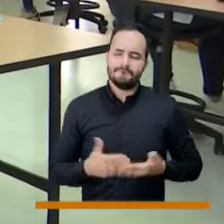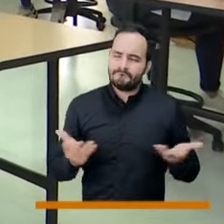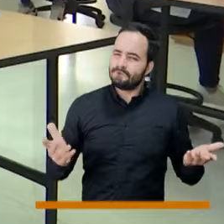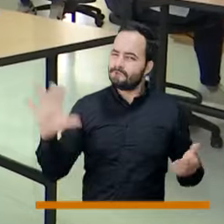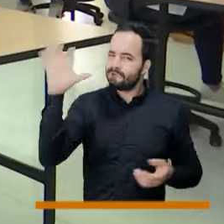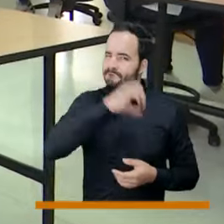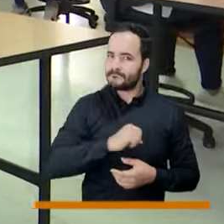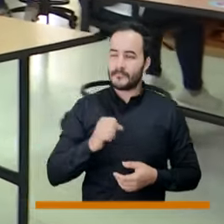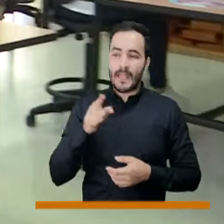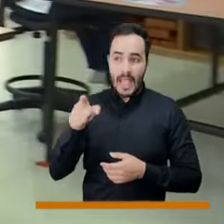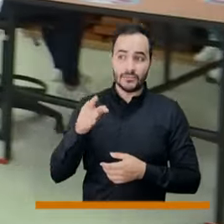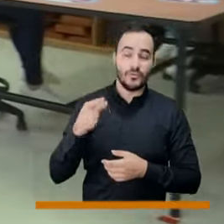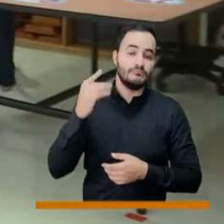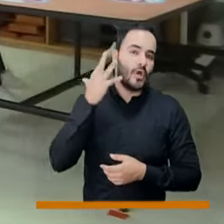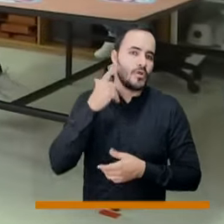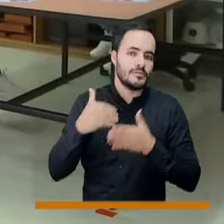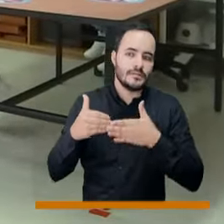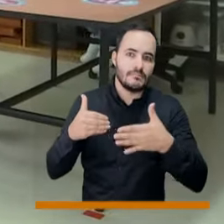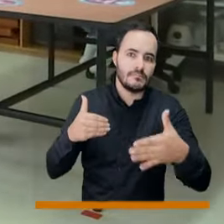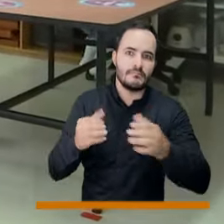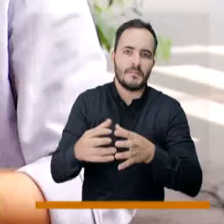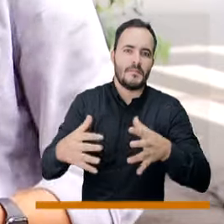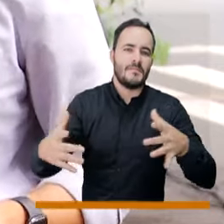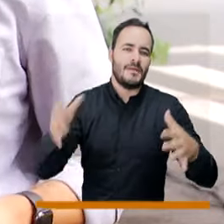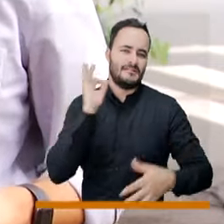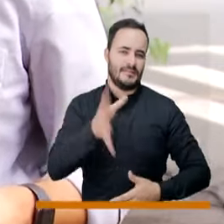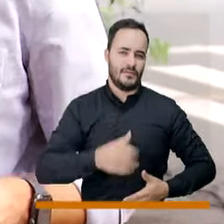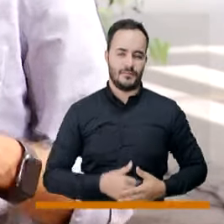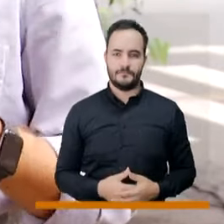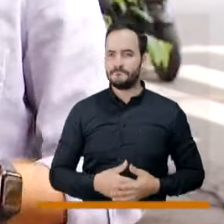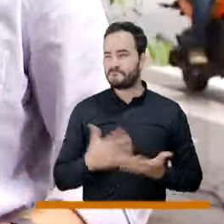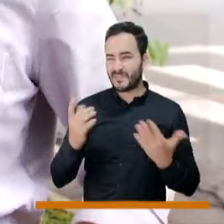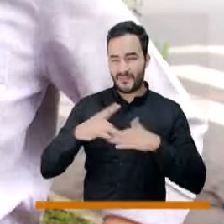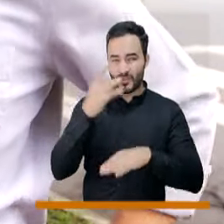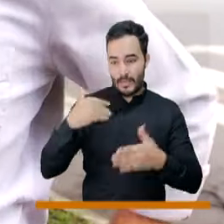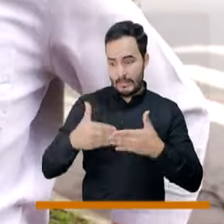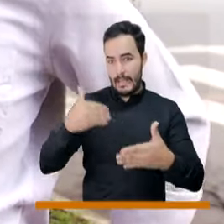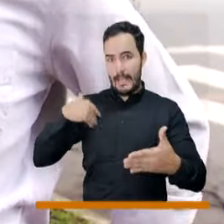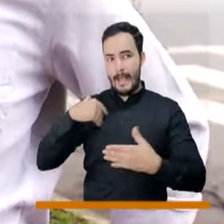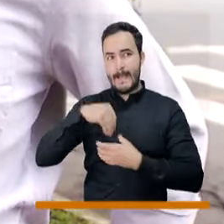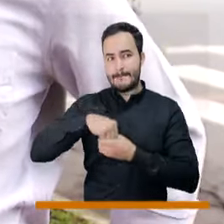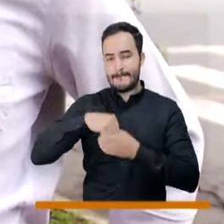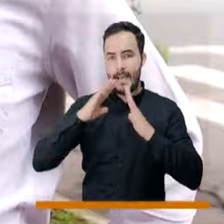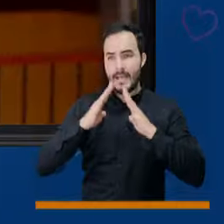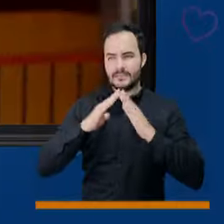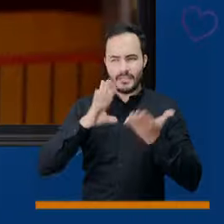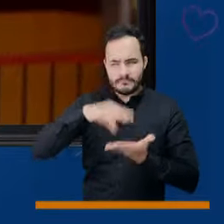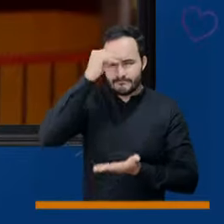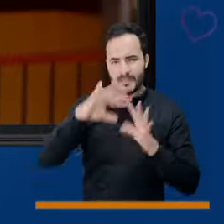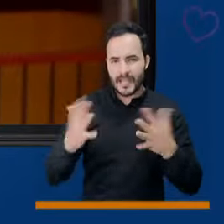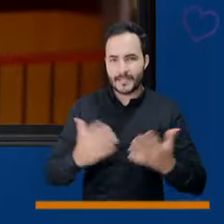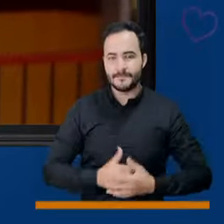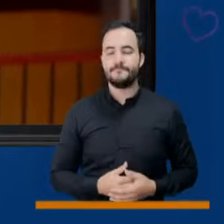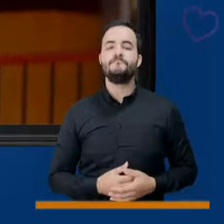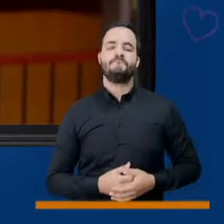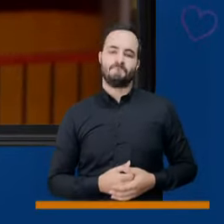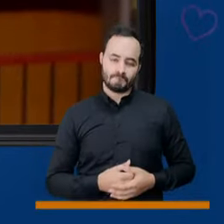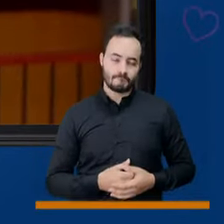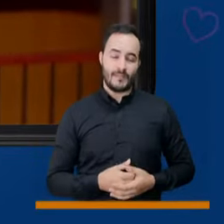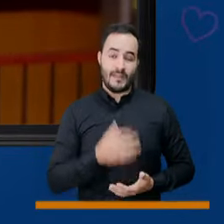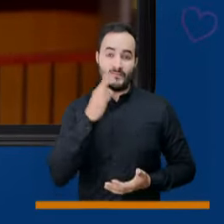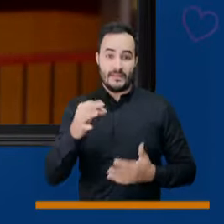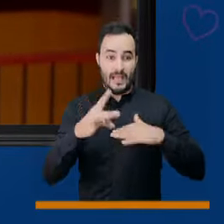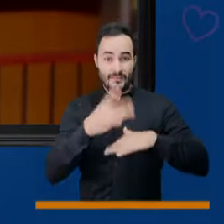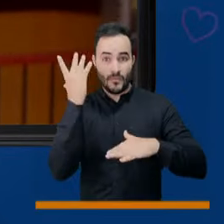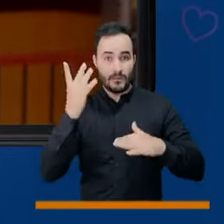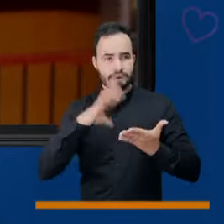y cada vez son más y más. ¿Qué tanto de la virtualidad se queda en este proceso de aprendizaje, secretaria? La educación virtual nos trajo